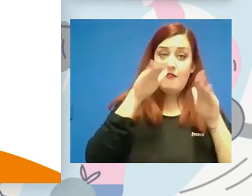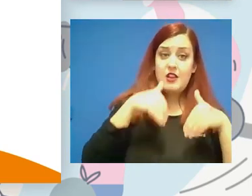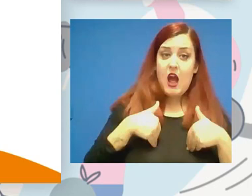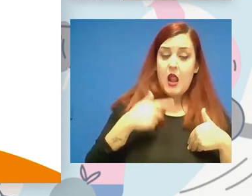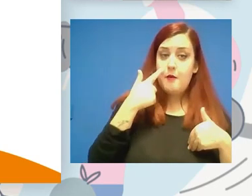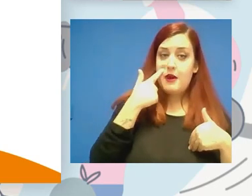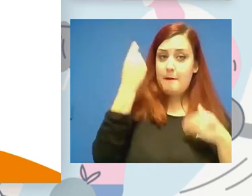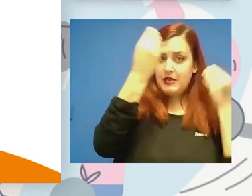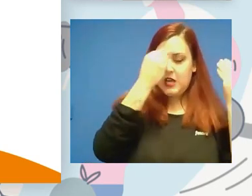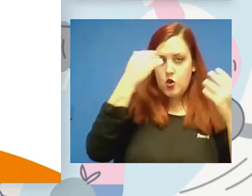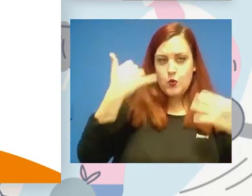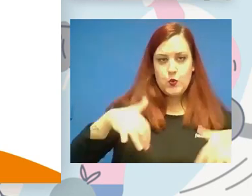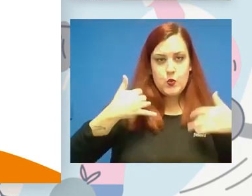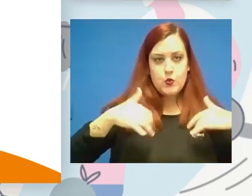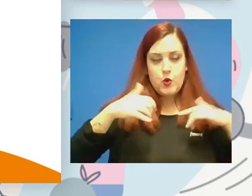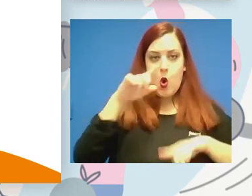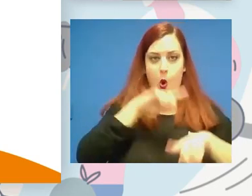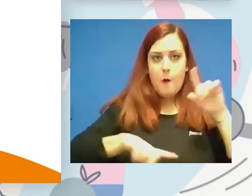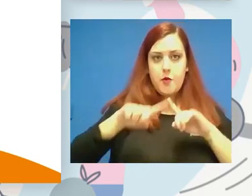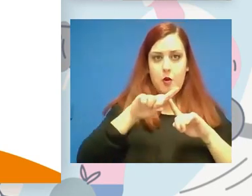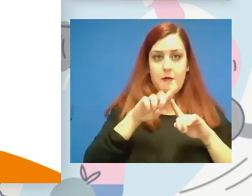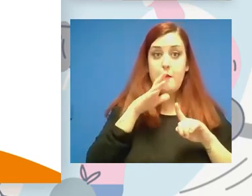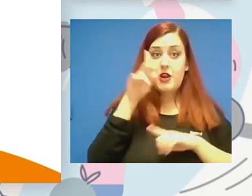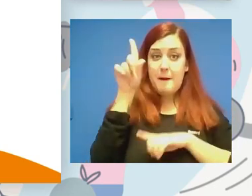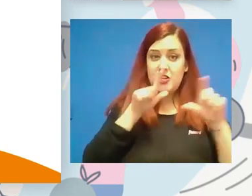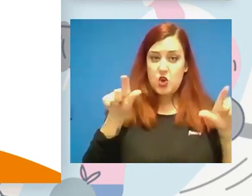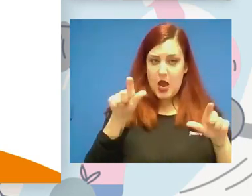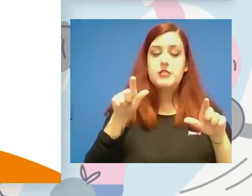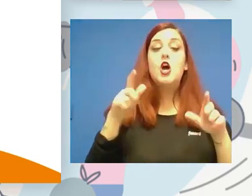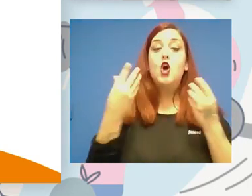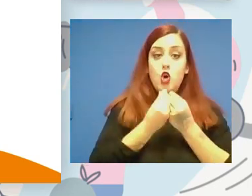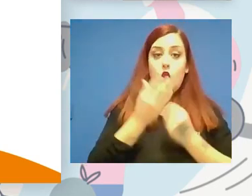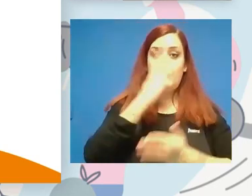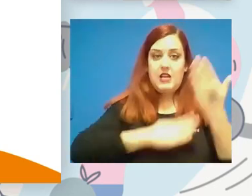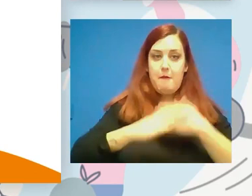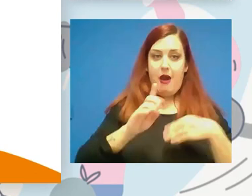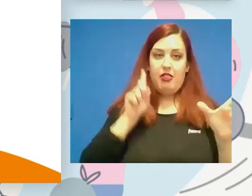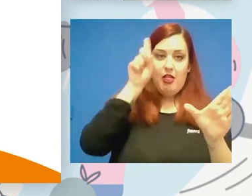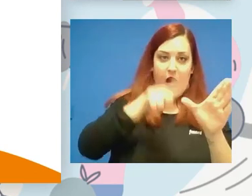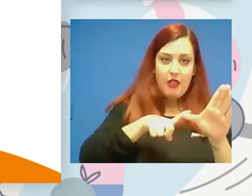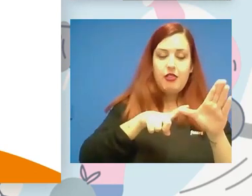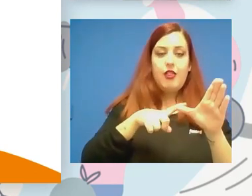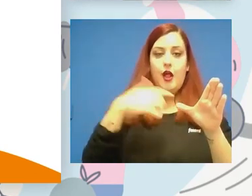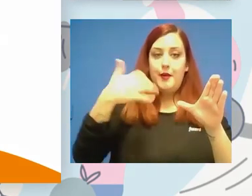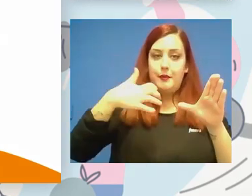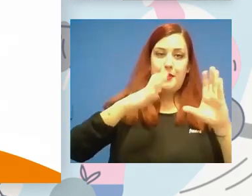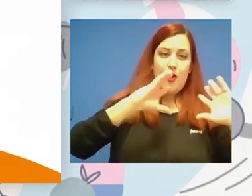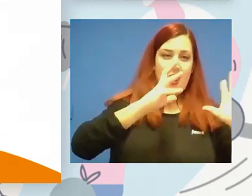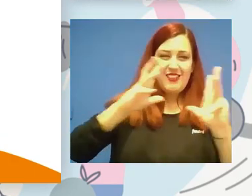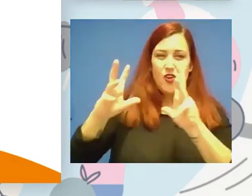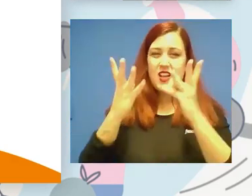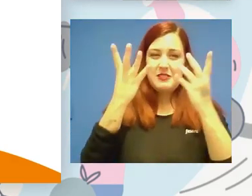marrón que se les incorpora a un montón de gente que además tienen un montón de categorías, para ellos es un mundo.